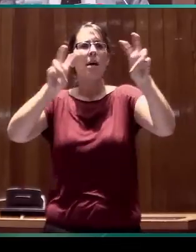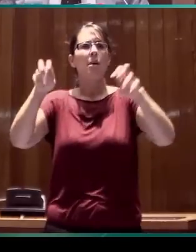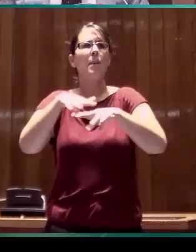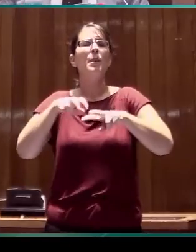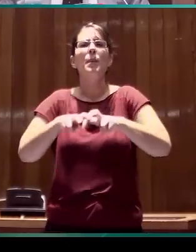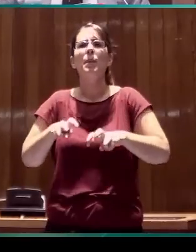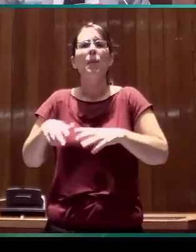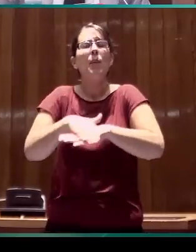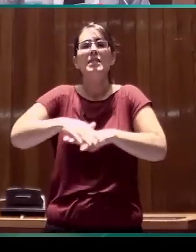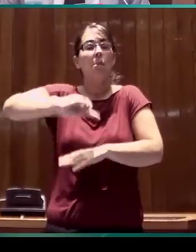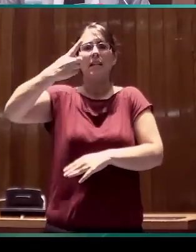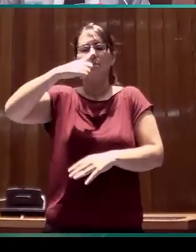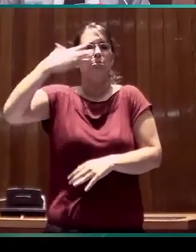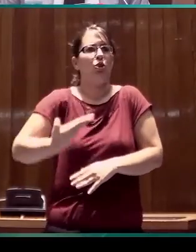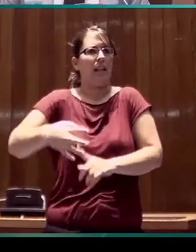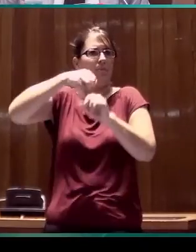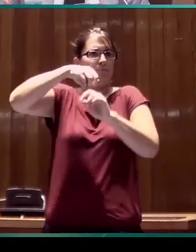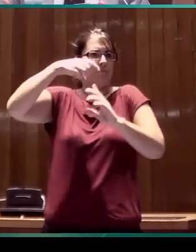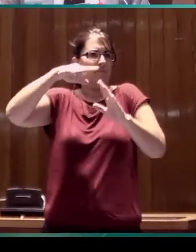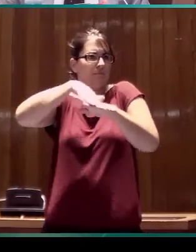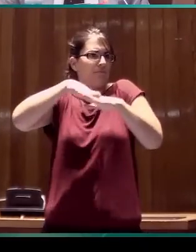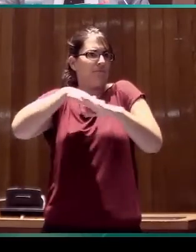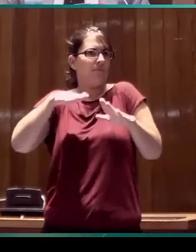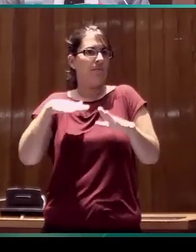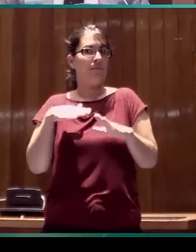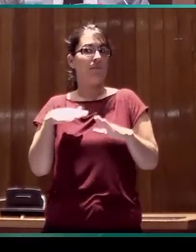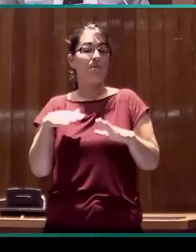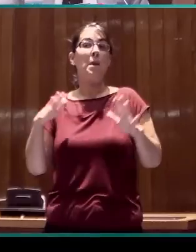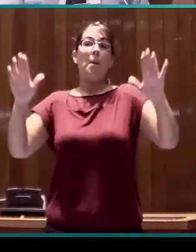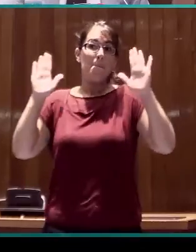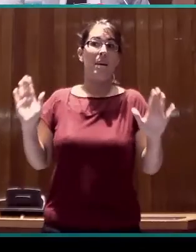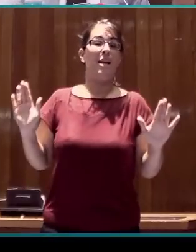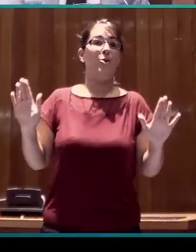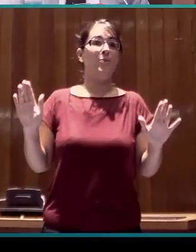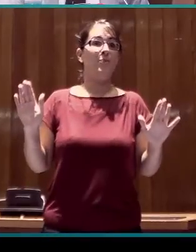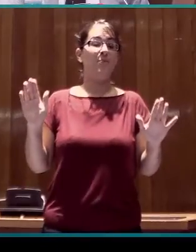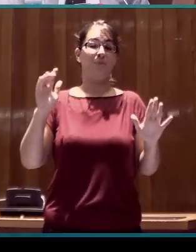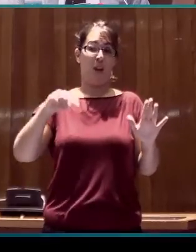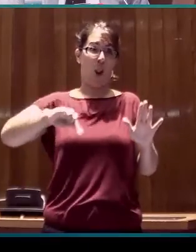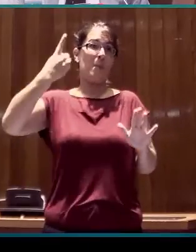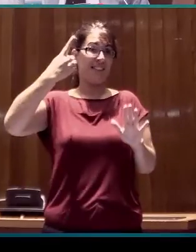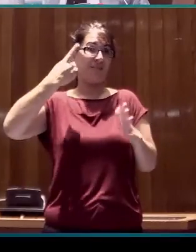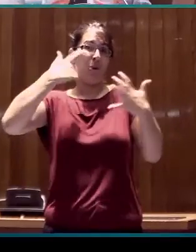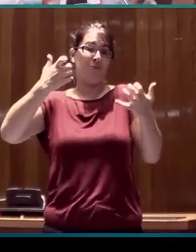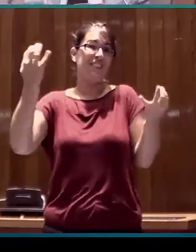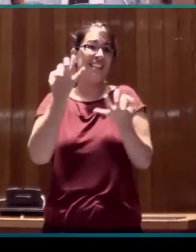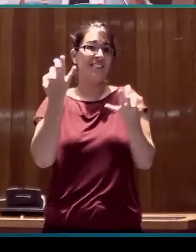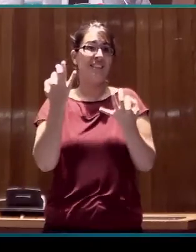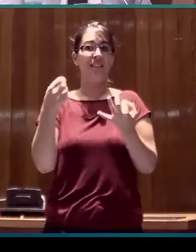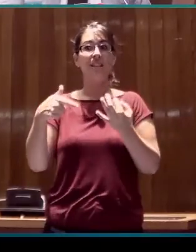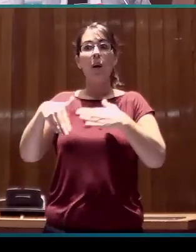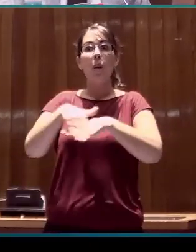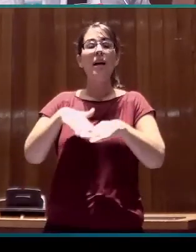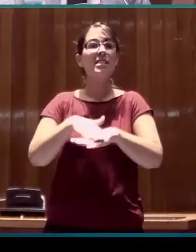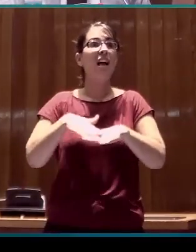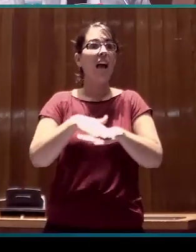fundamental, pero aquí es donde viene el quit de la cuestión. La investigación básica no vive en un limbo.